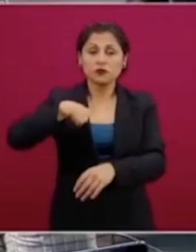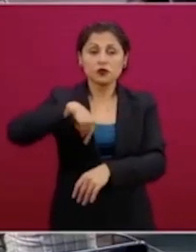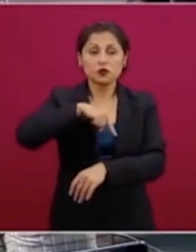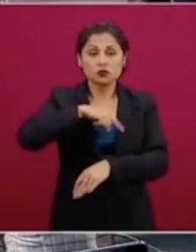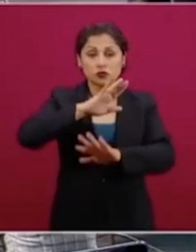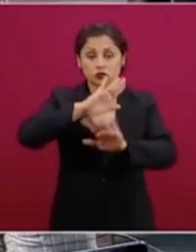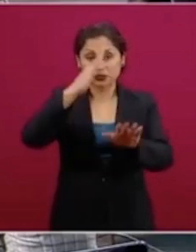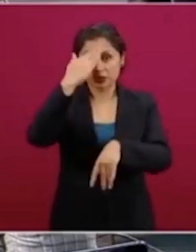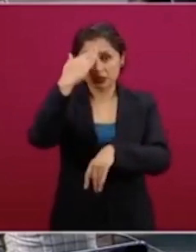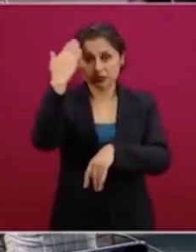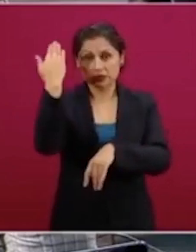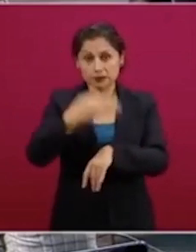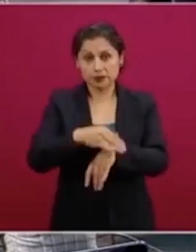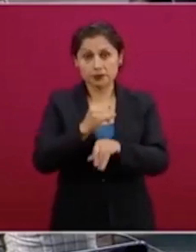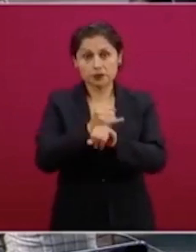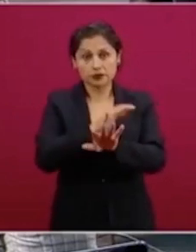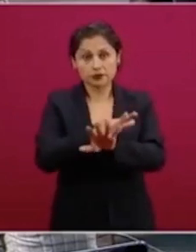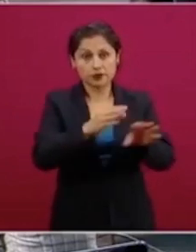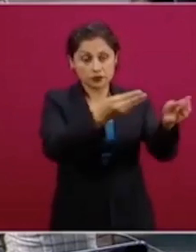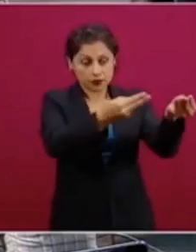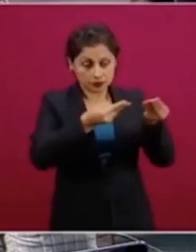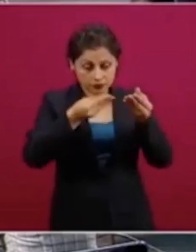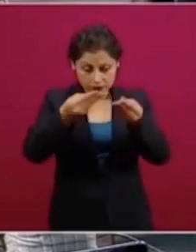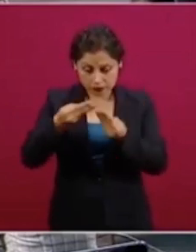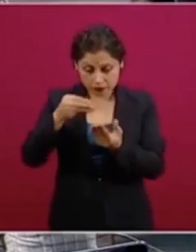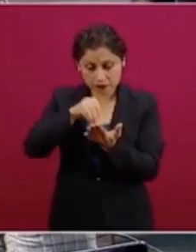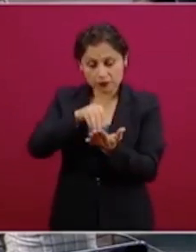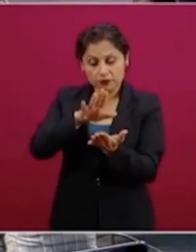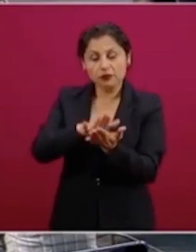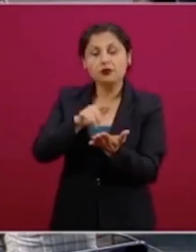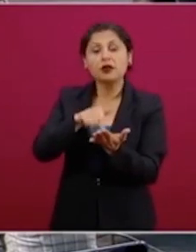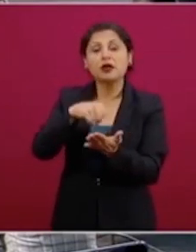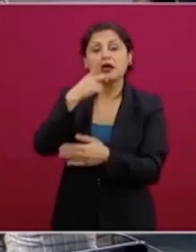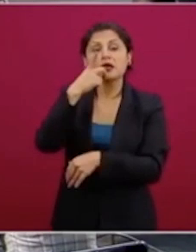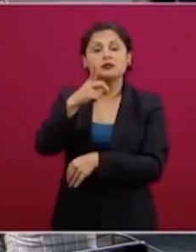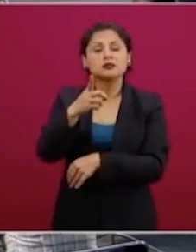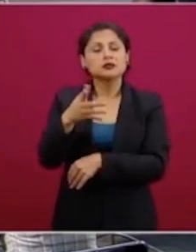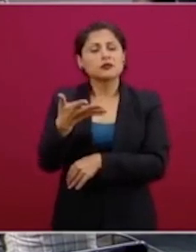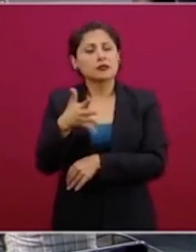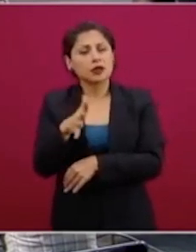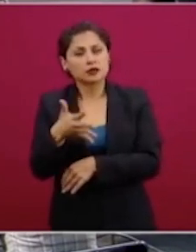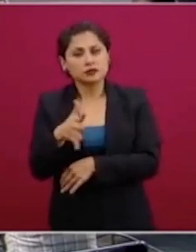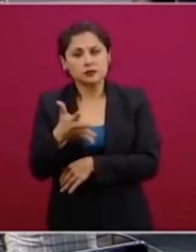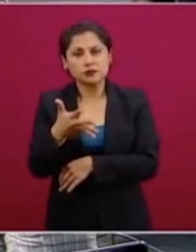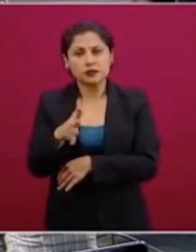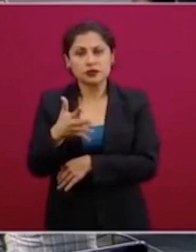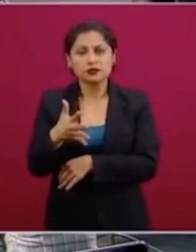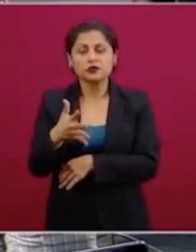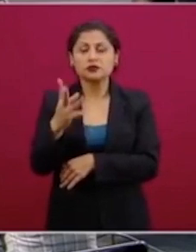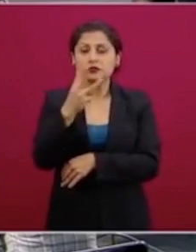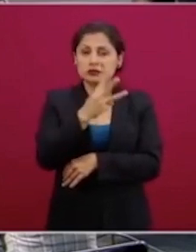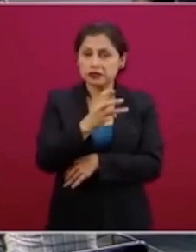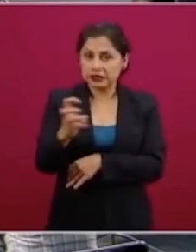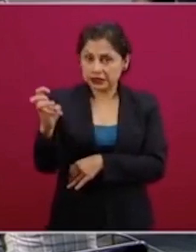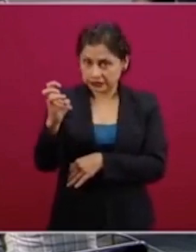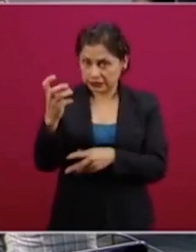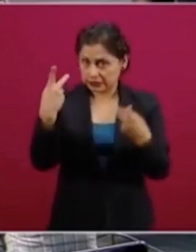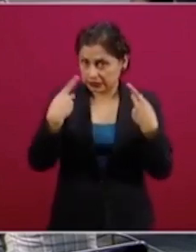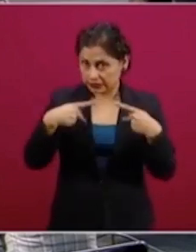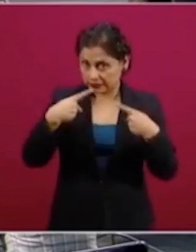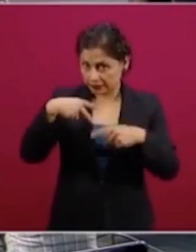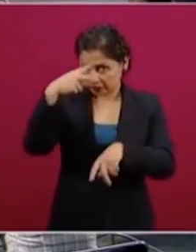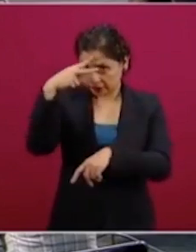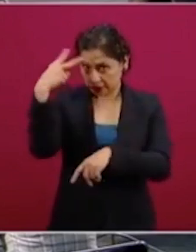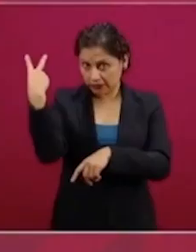en este momento ya de más de 300 mexicanos o de origen mexicano que han